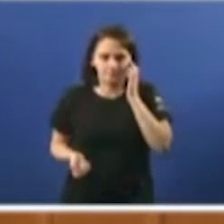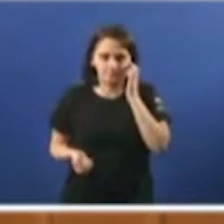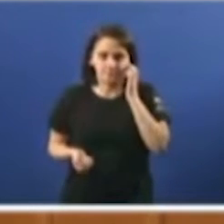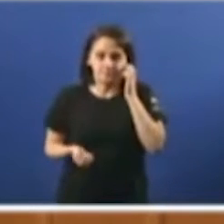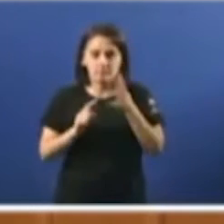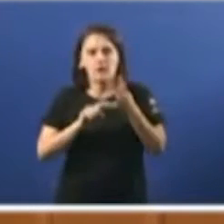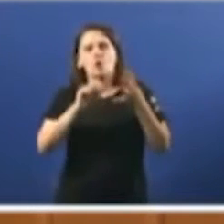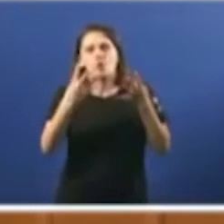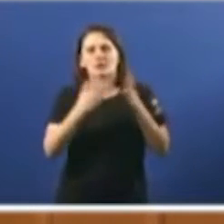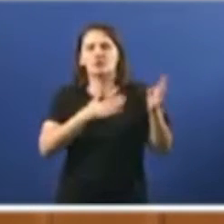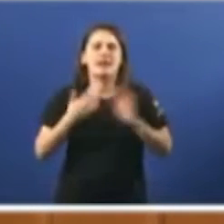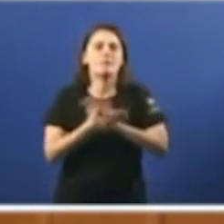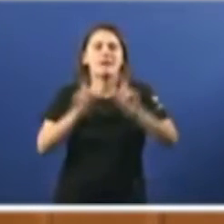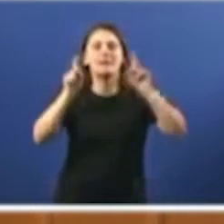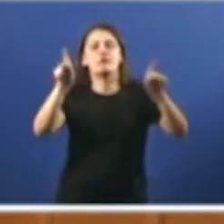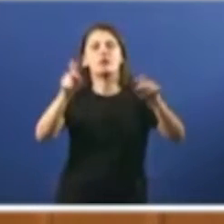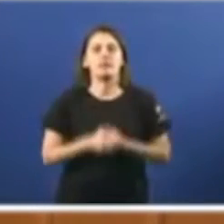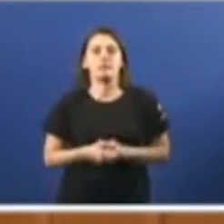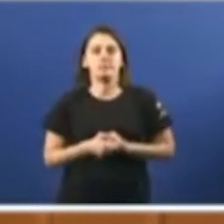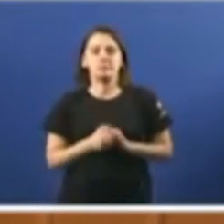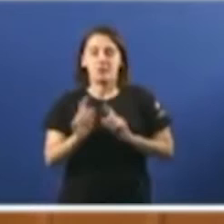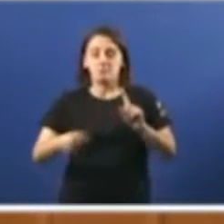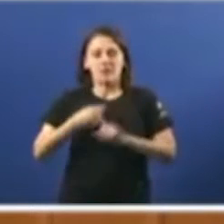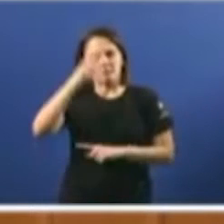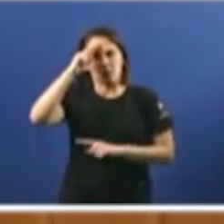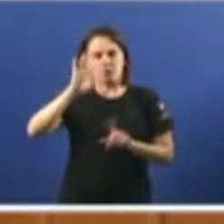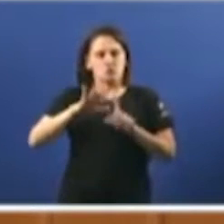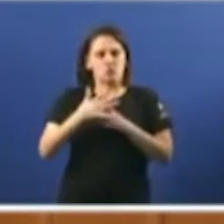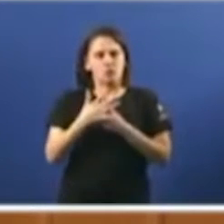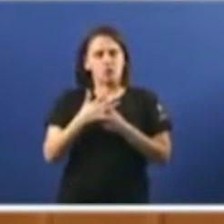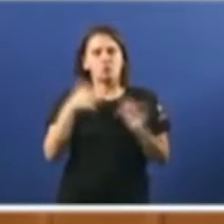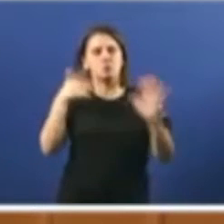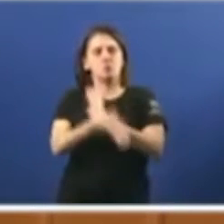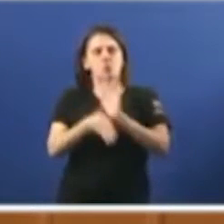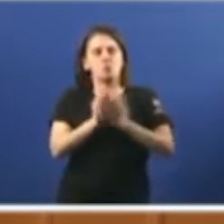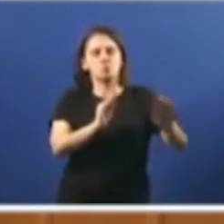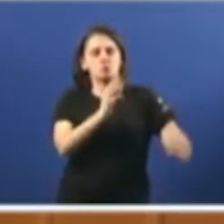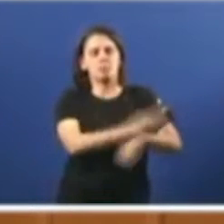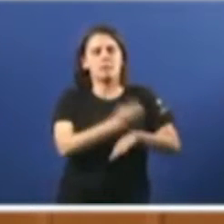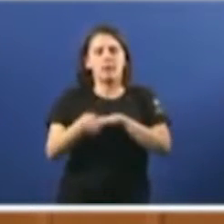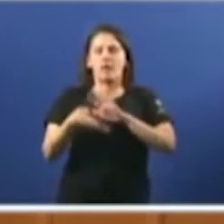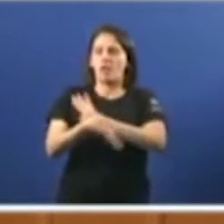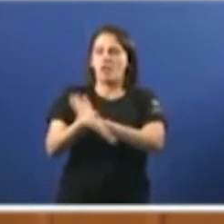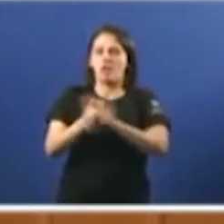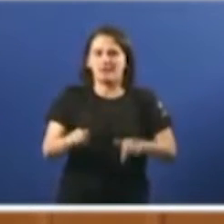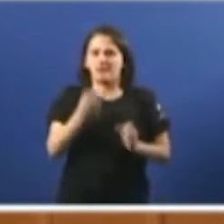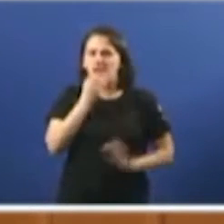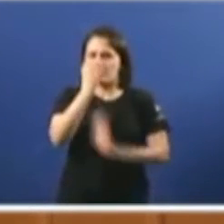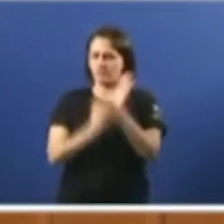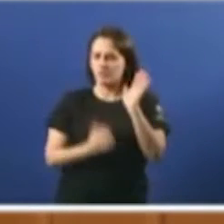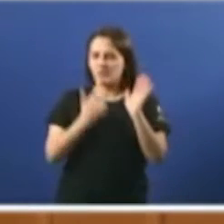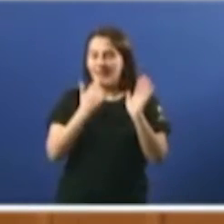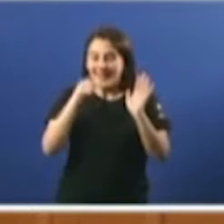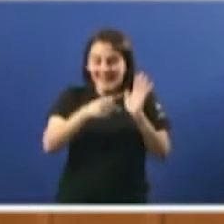En cuarto lugar queremos falar de ensino e da preocupante asunción do argumentario do Partido Popular por parte deste informe.